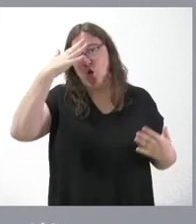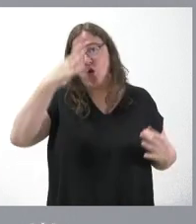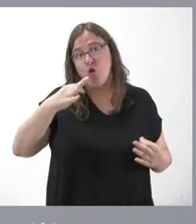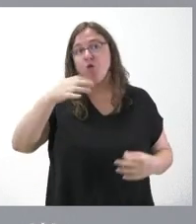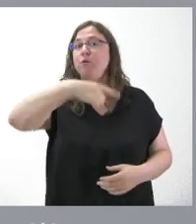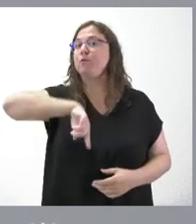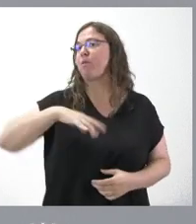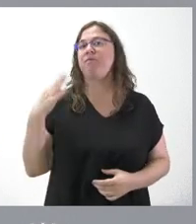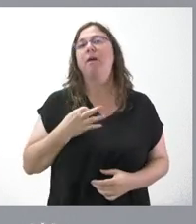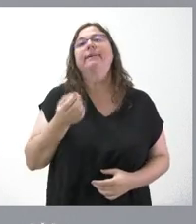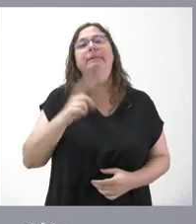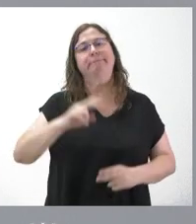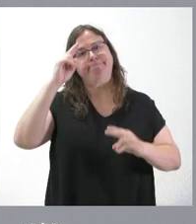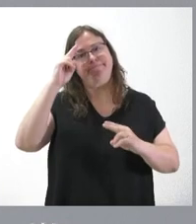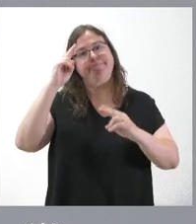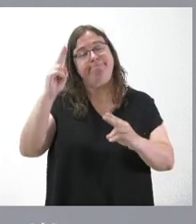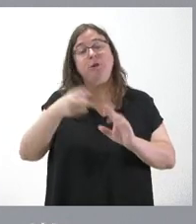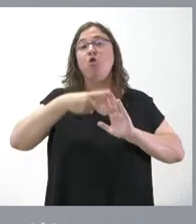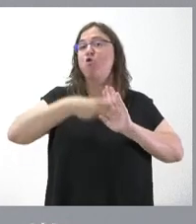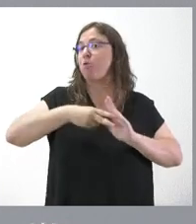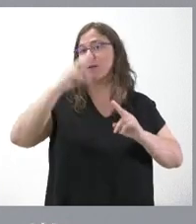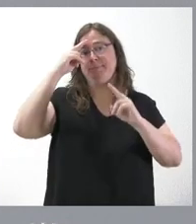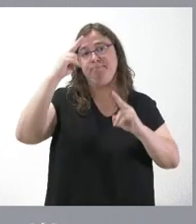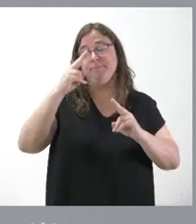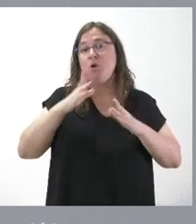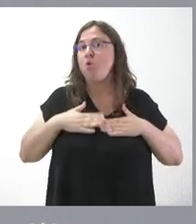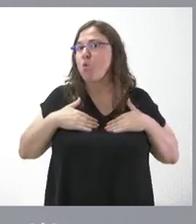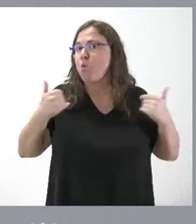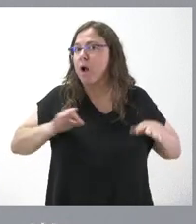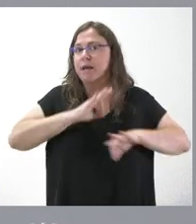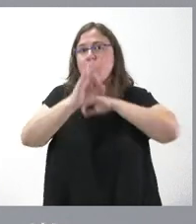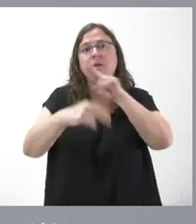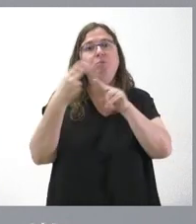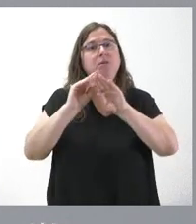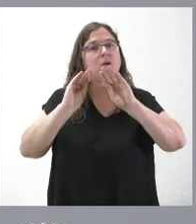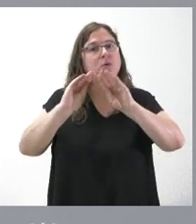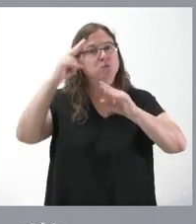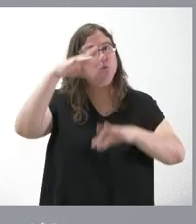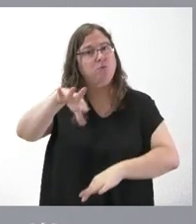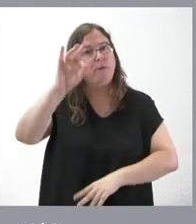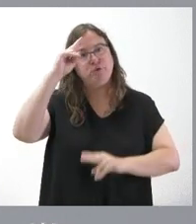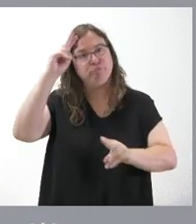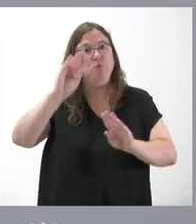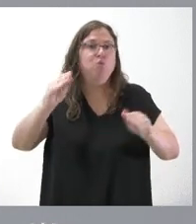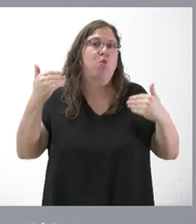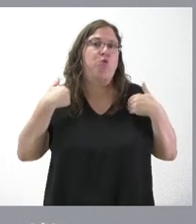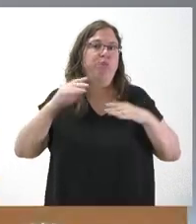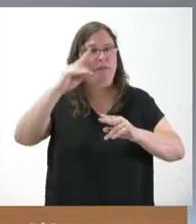respetuosos dentro de la normativa con lo que cualquier organización política pueda decidir en el ámbito de sus competencias.